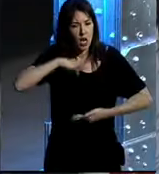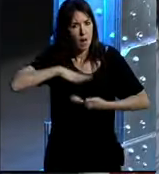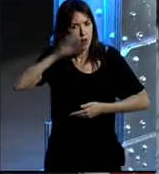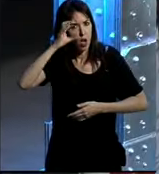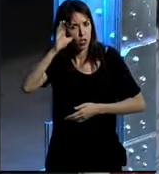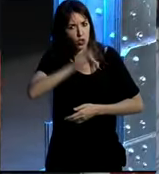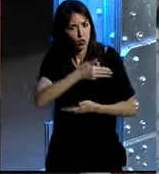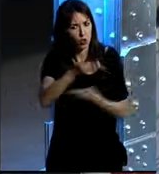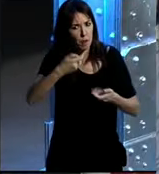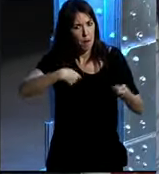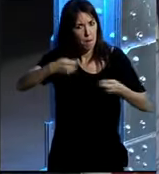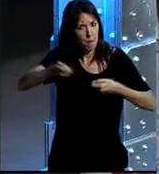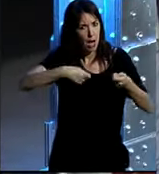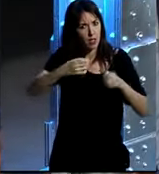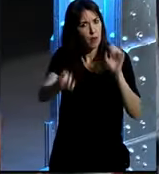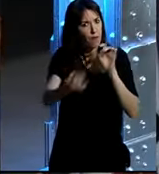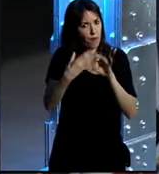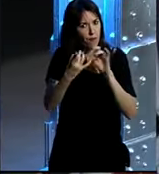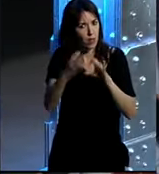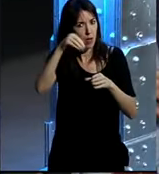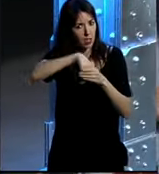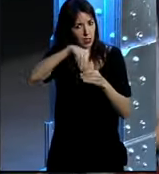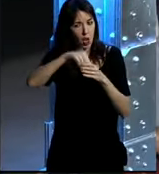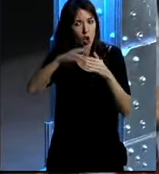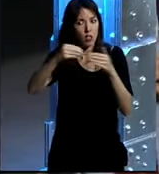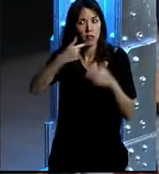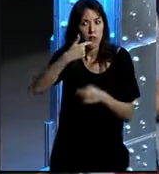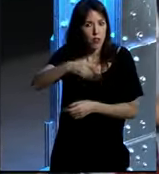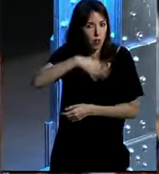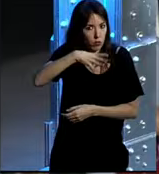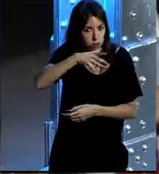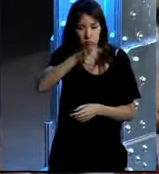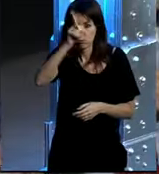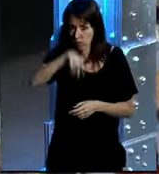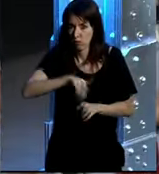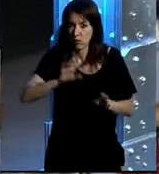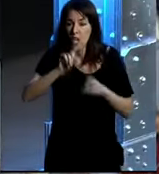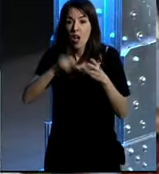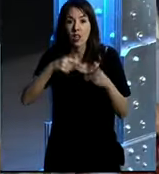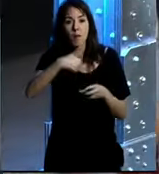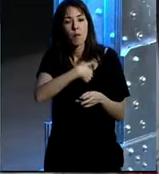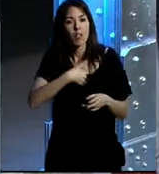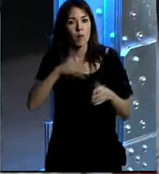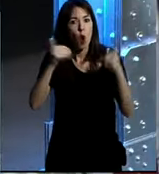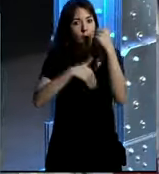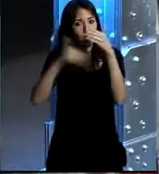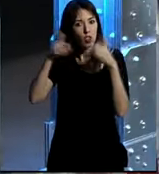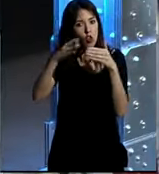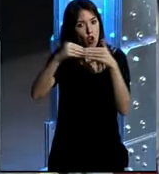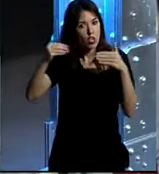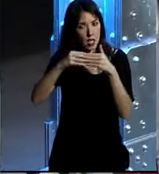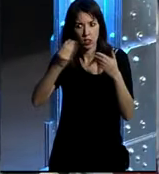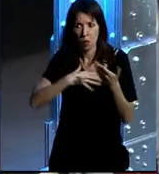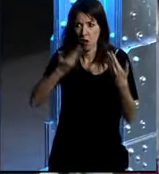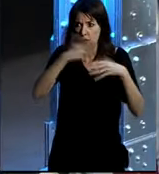escucha hacia marketing y dar feedback interno de lo los clientes están diciendo espectacular es una función que tiene que ver con la atención al cliente y puede estar